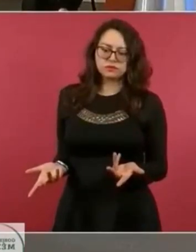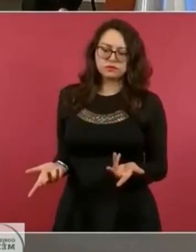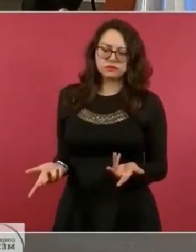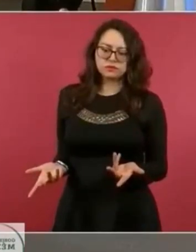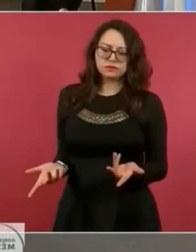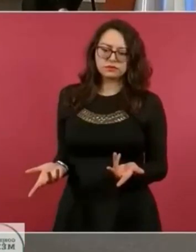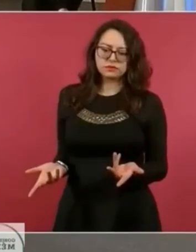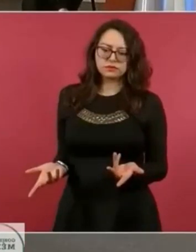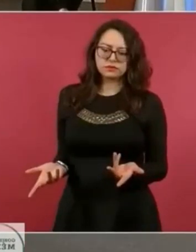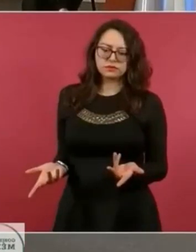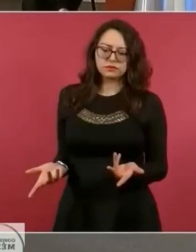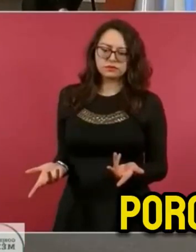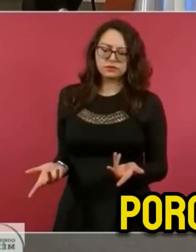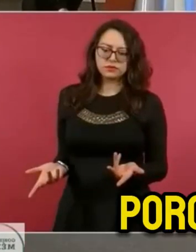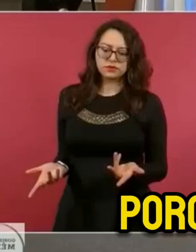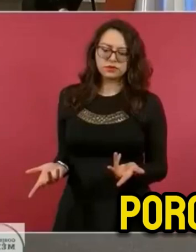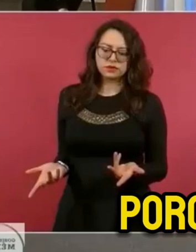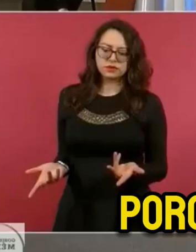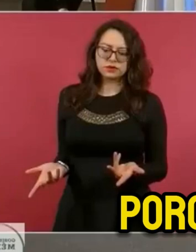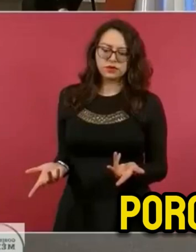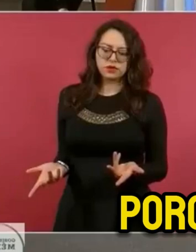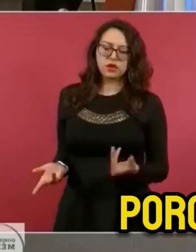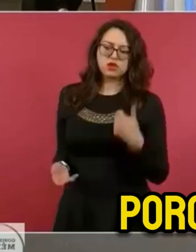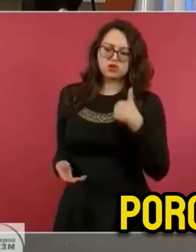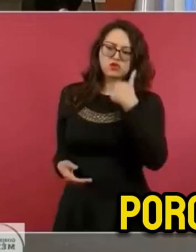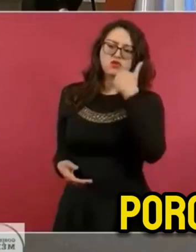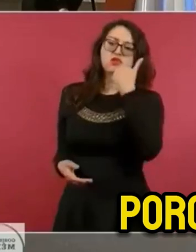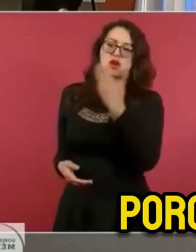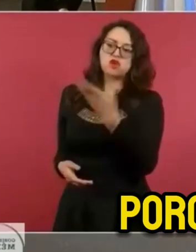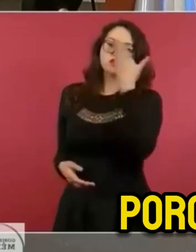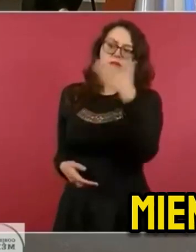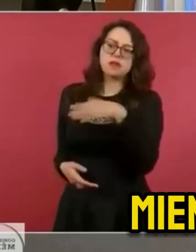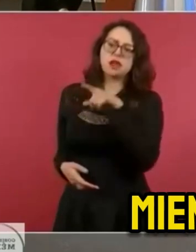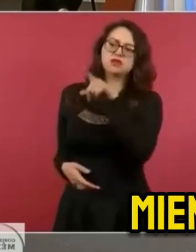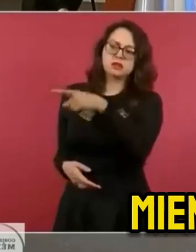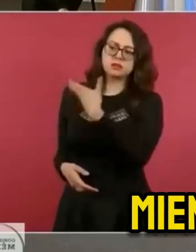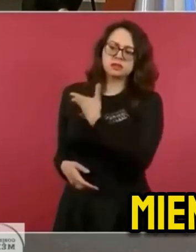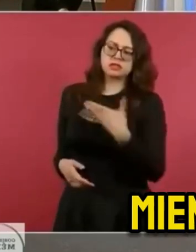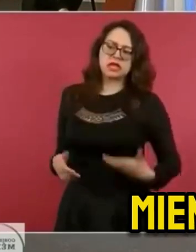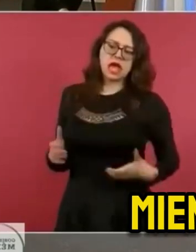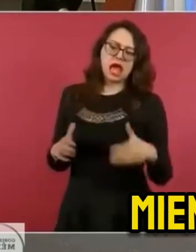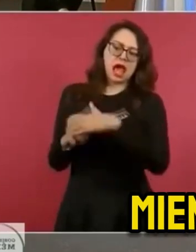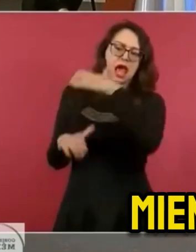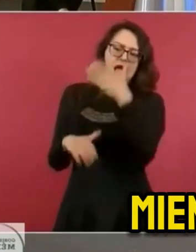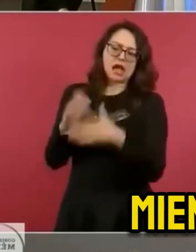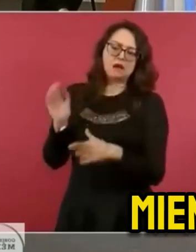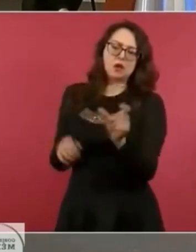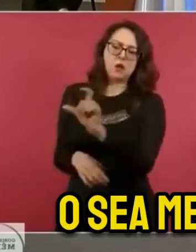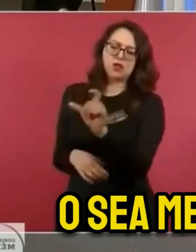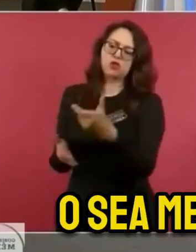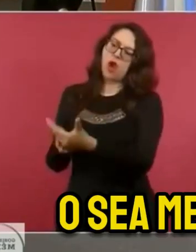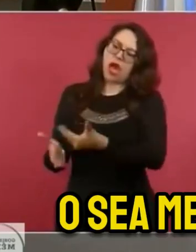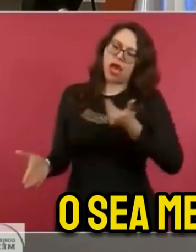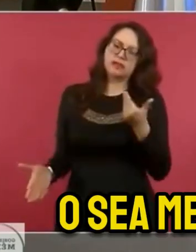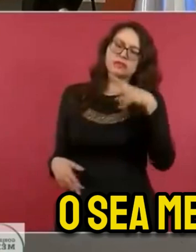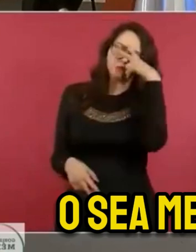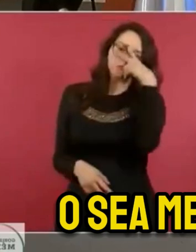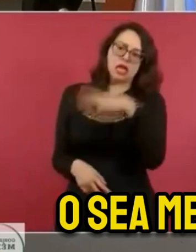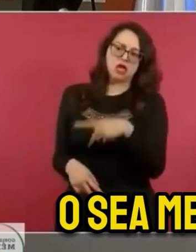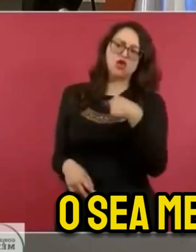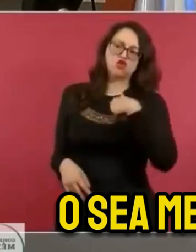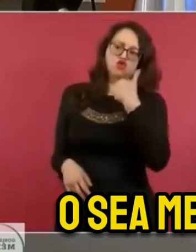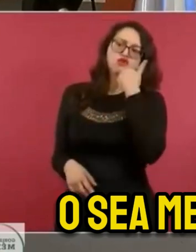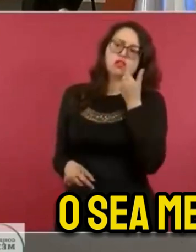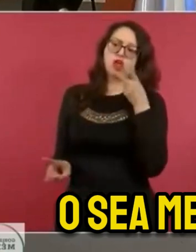mientras usted esté en la presidencia. Me gustaría